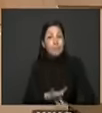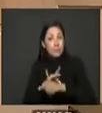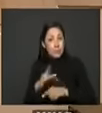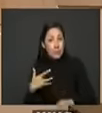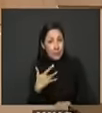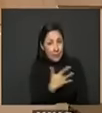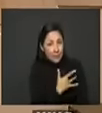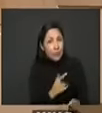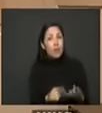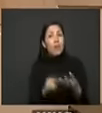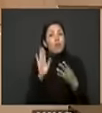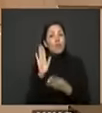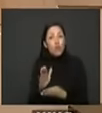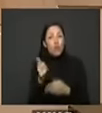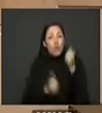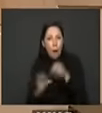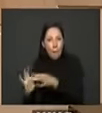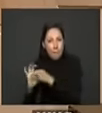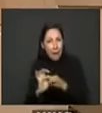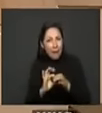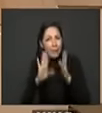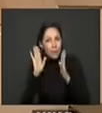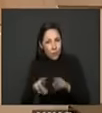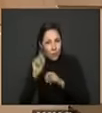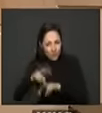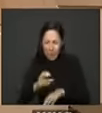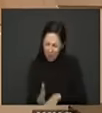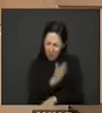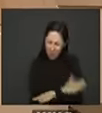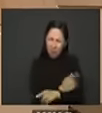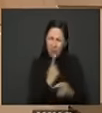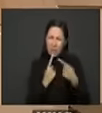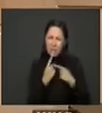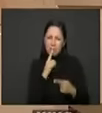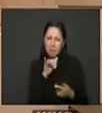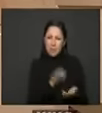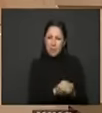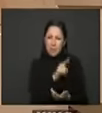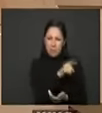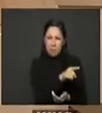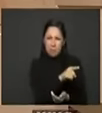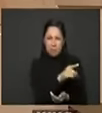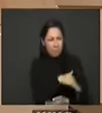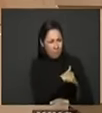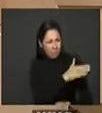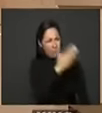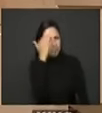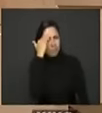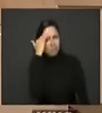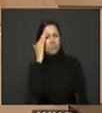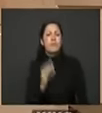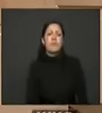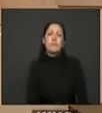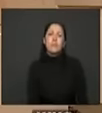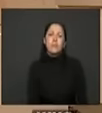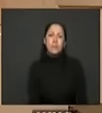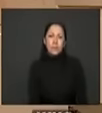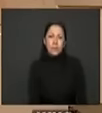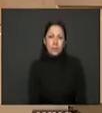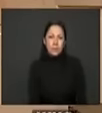agropecuario aquí le queremos proponer un esquema que tal vez ya lo habíamos conversado señor ministro usted lo tiene presente la verdad